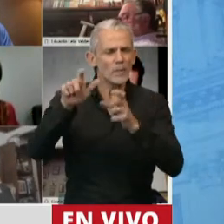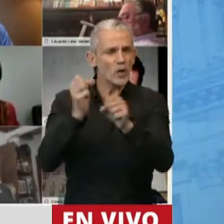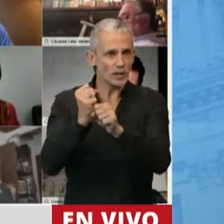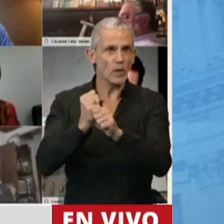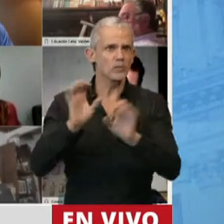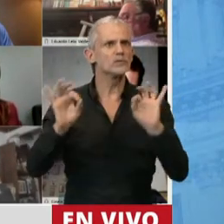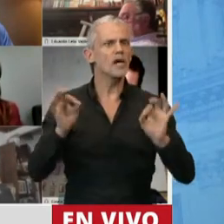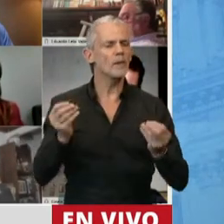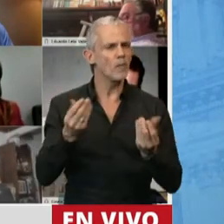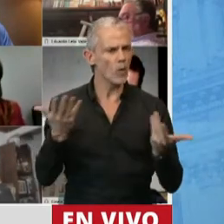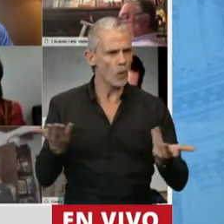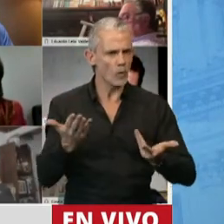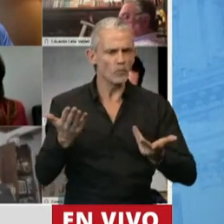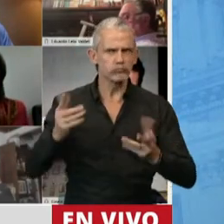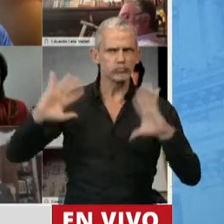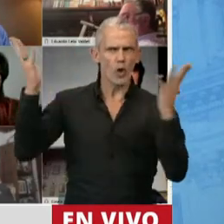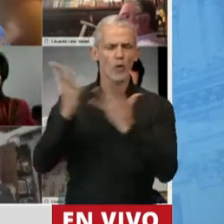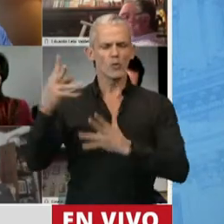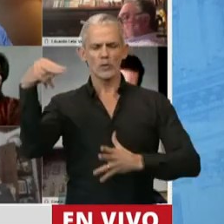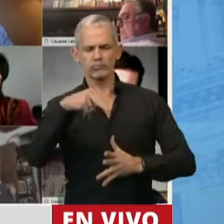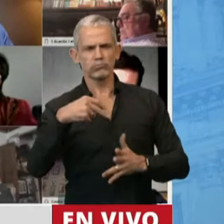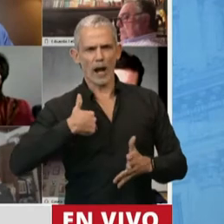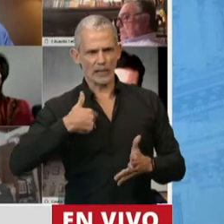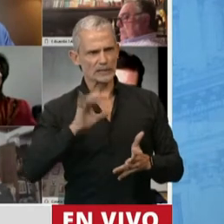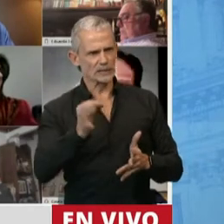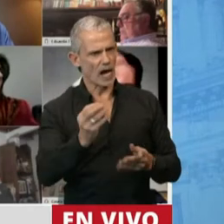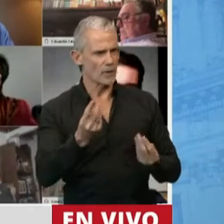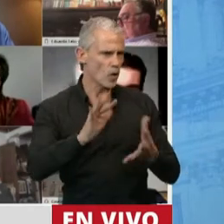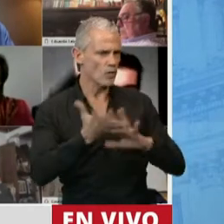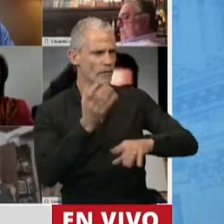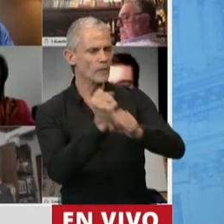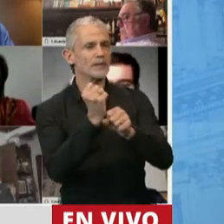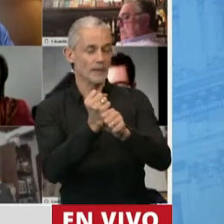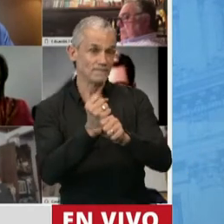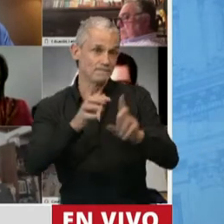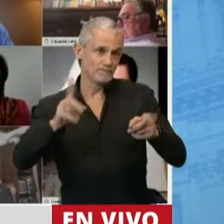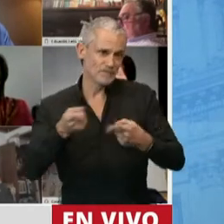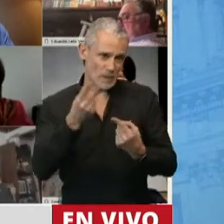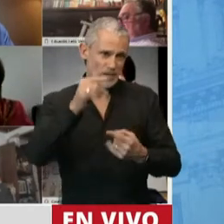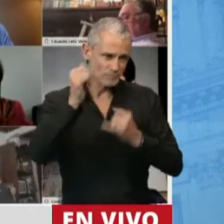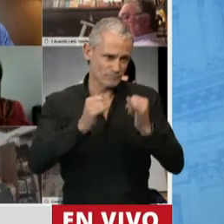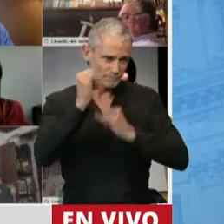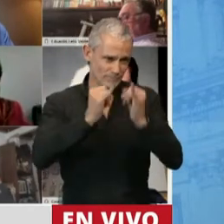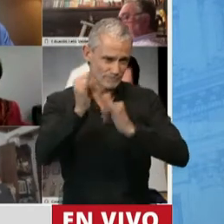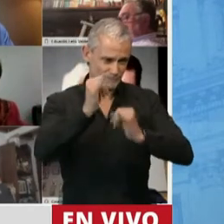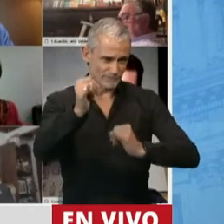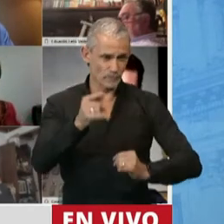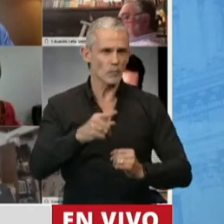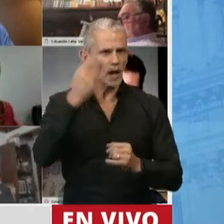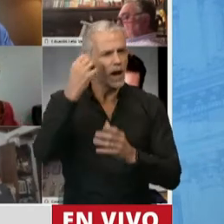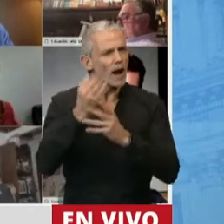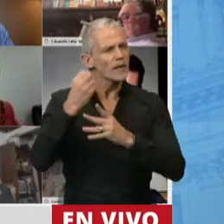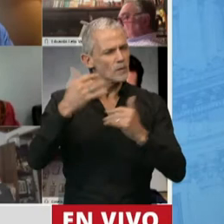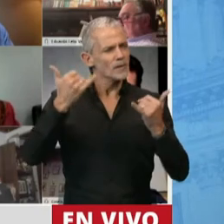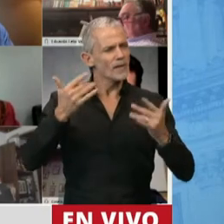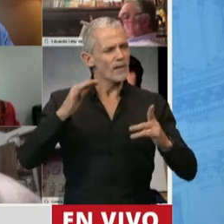impresionante, que es reconocida en el mundo. Tenemos, como dijo también el miembro informante, creatividad,